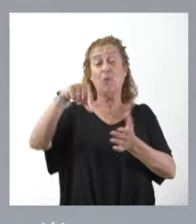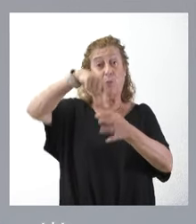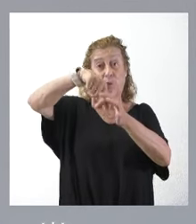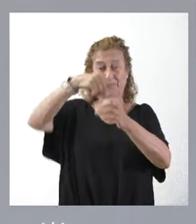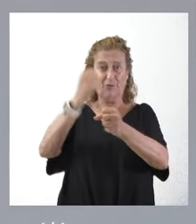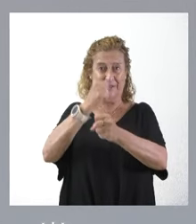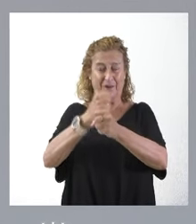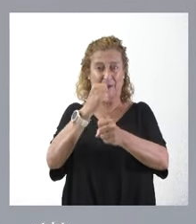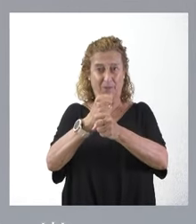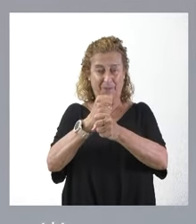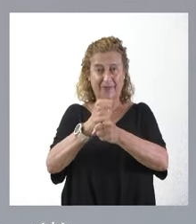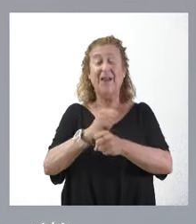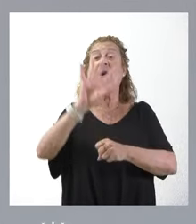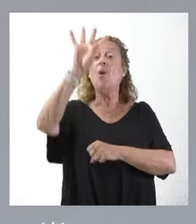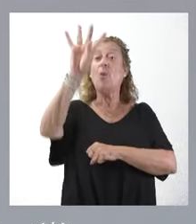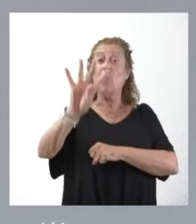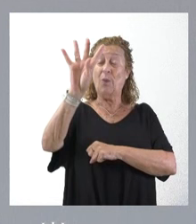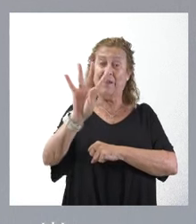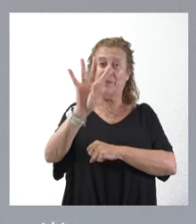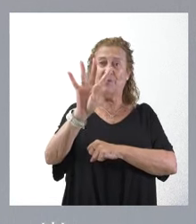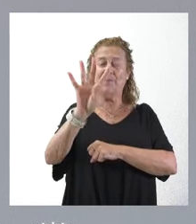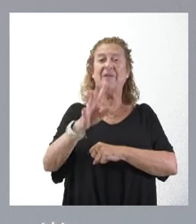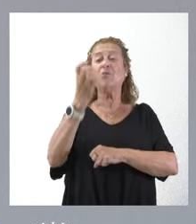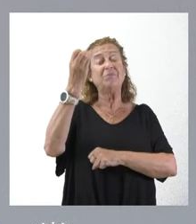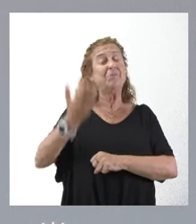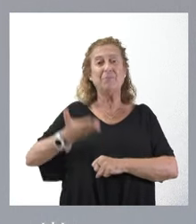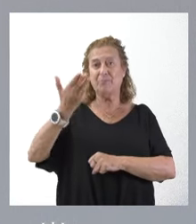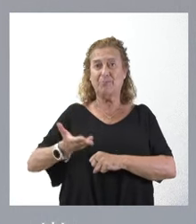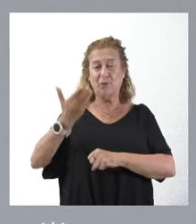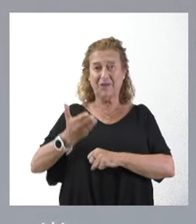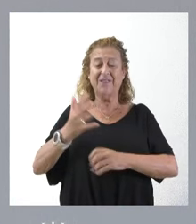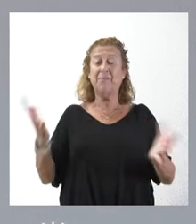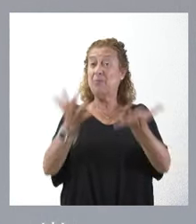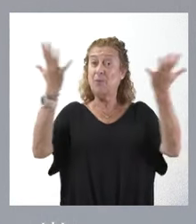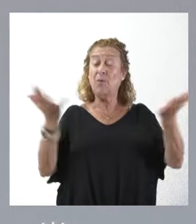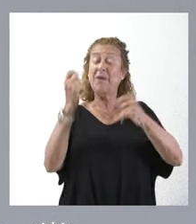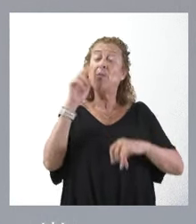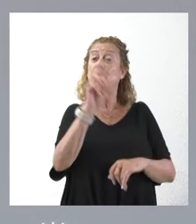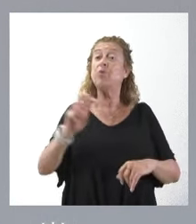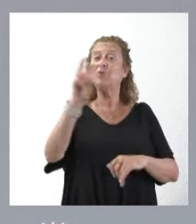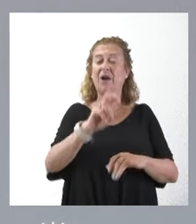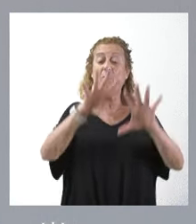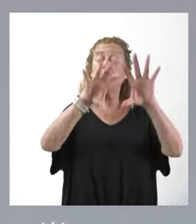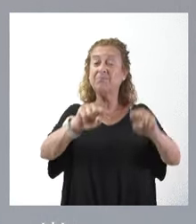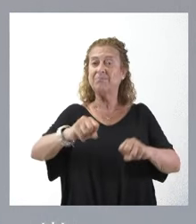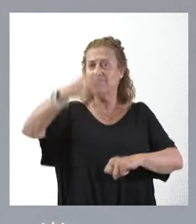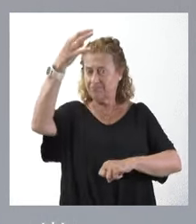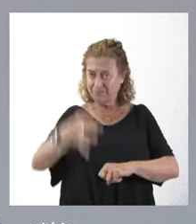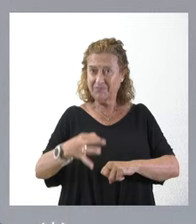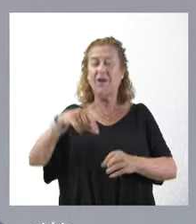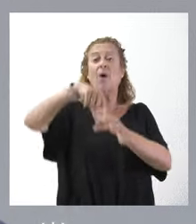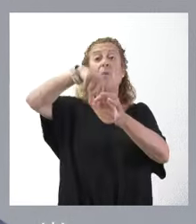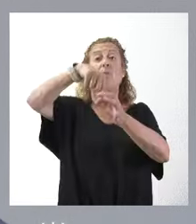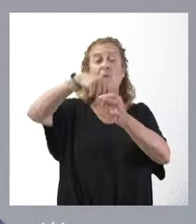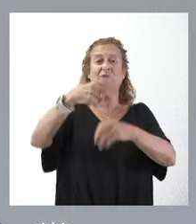trabajo. En cuarto lugar, muy importante promover y buscar la ocupación efectiva de los puestos